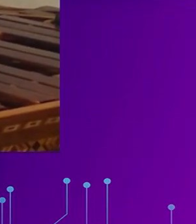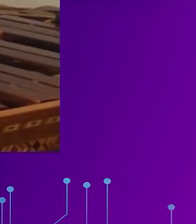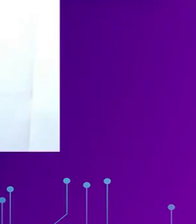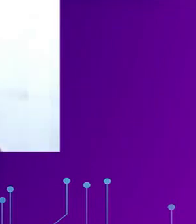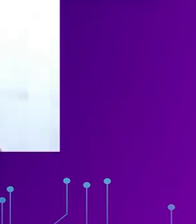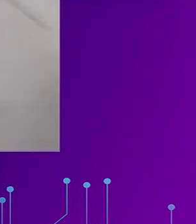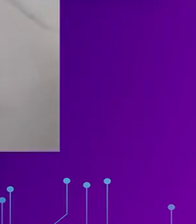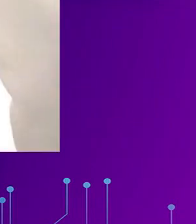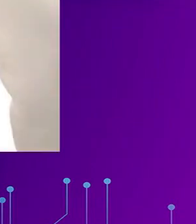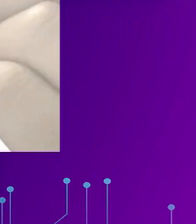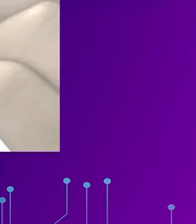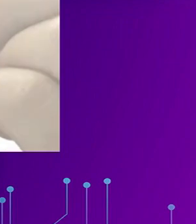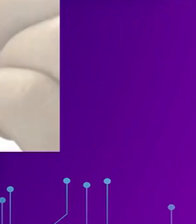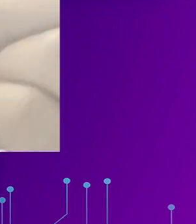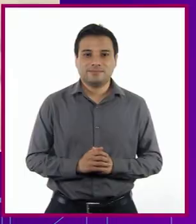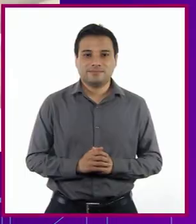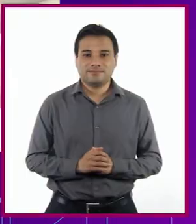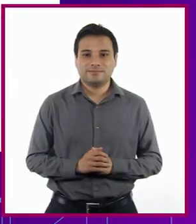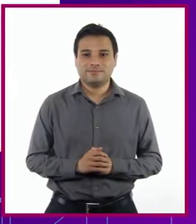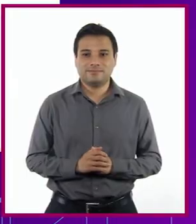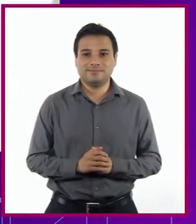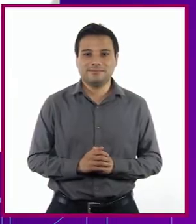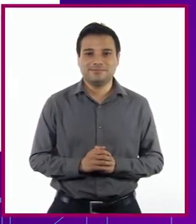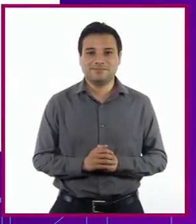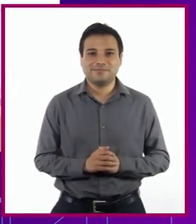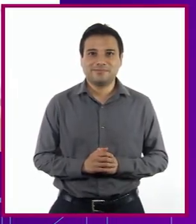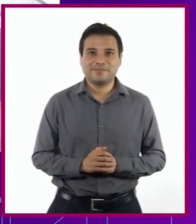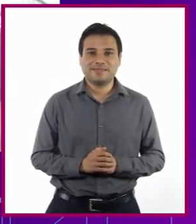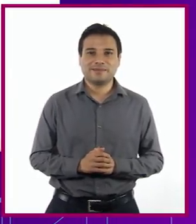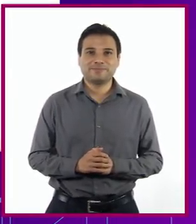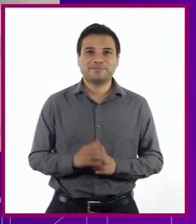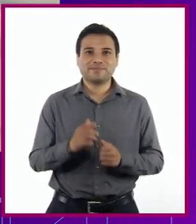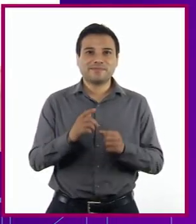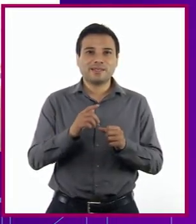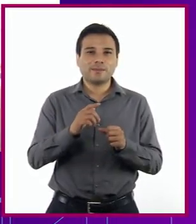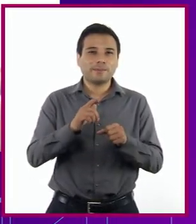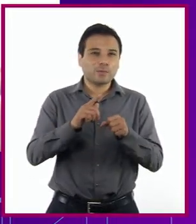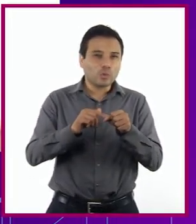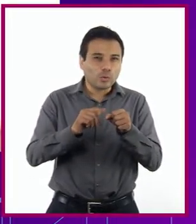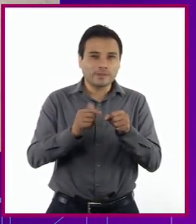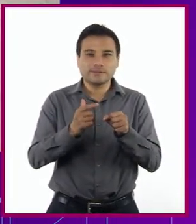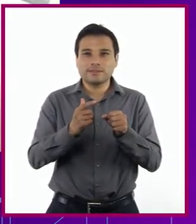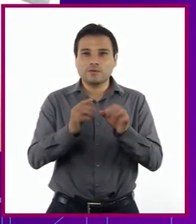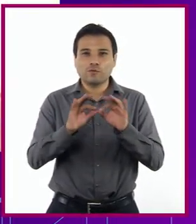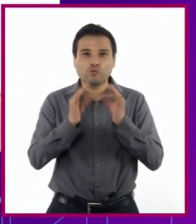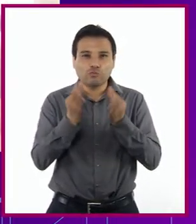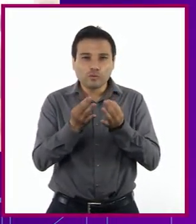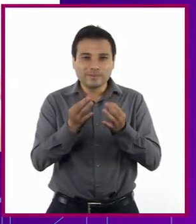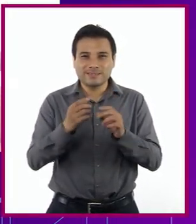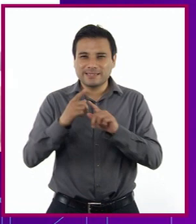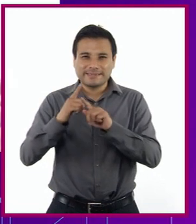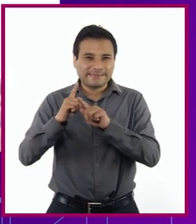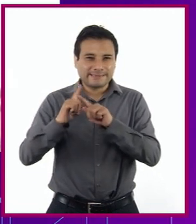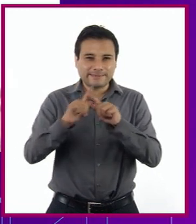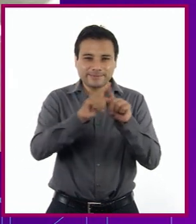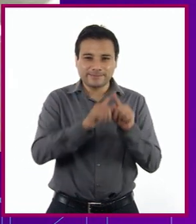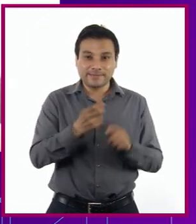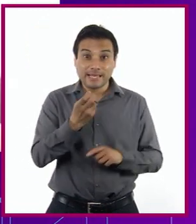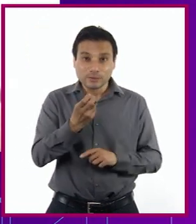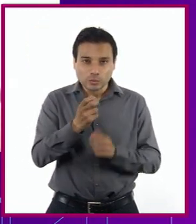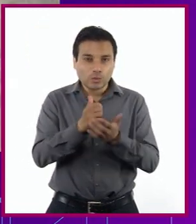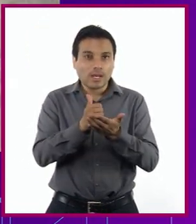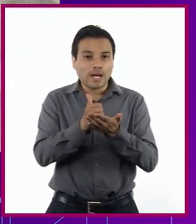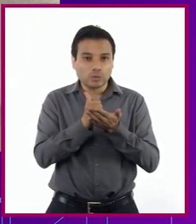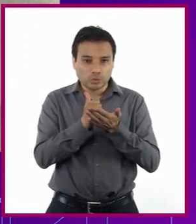¡Gracias! Pinturas, colores, trazos, texturas. Eso fue lo que me ayudó